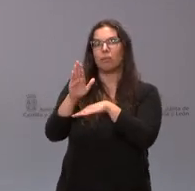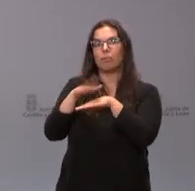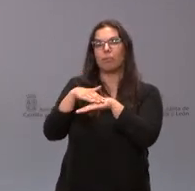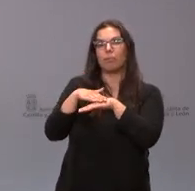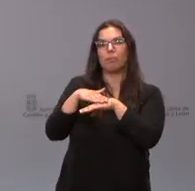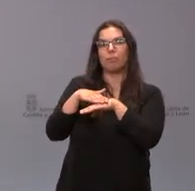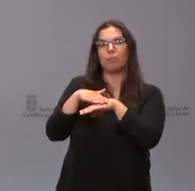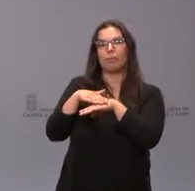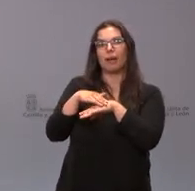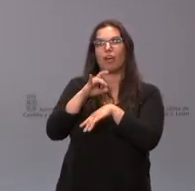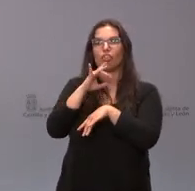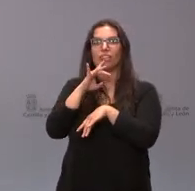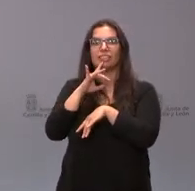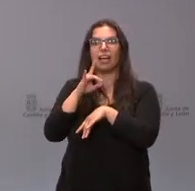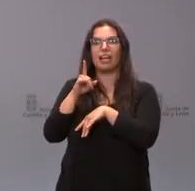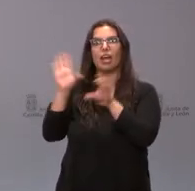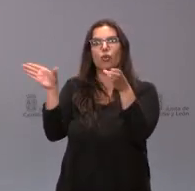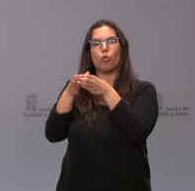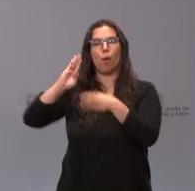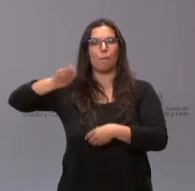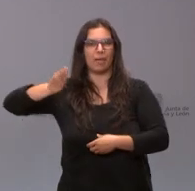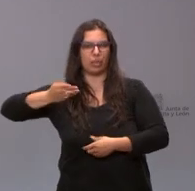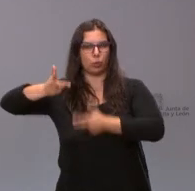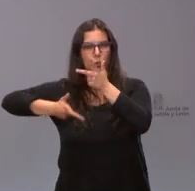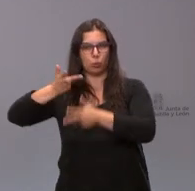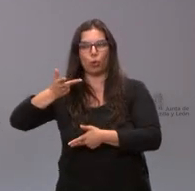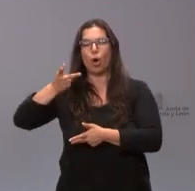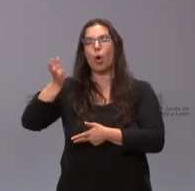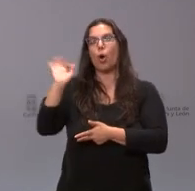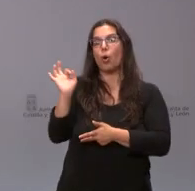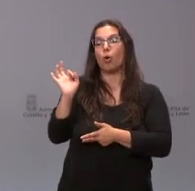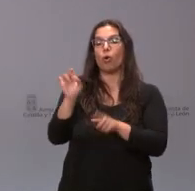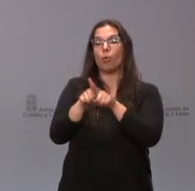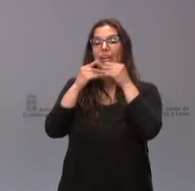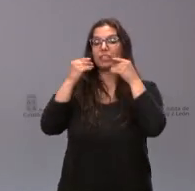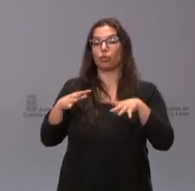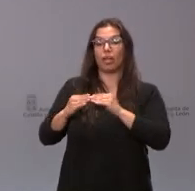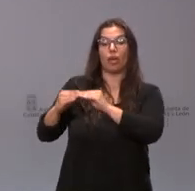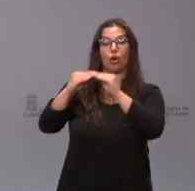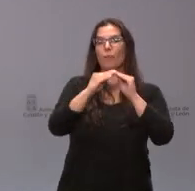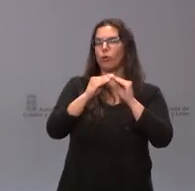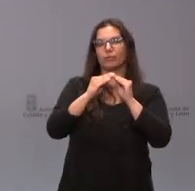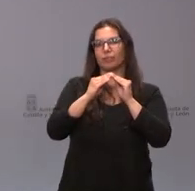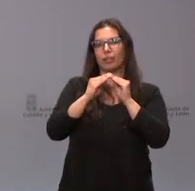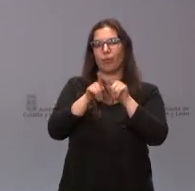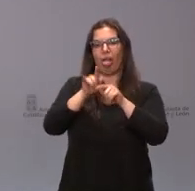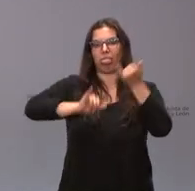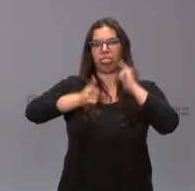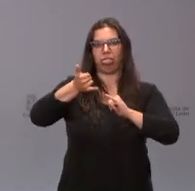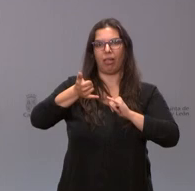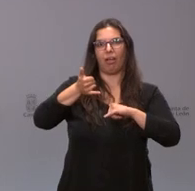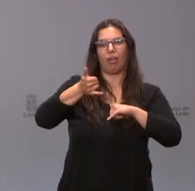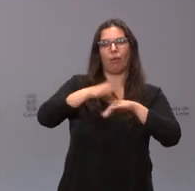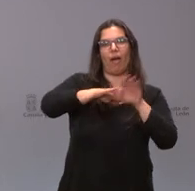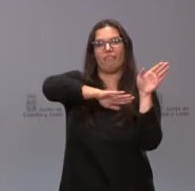a las pretensiones de Bildu y para construir la historia común de los españoles al servicio de un relato que es el